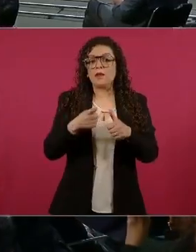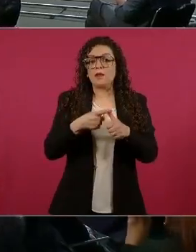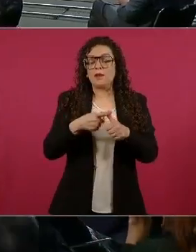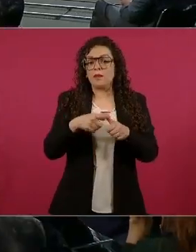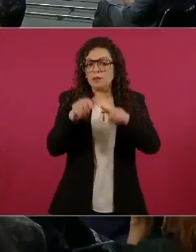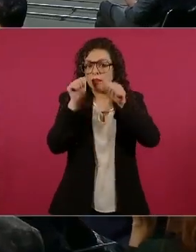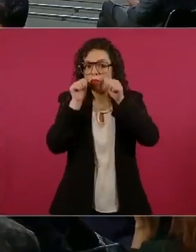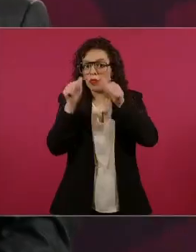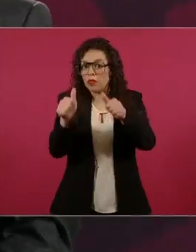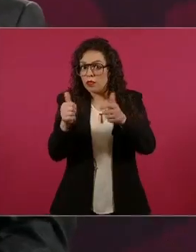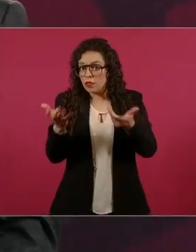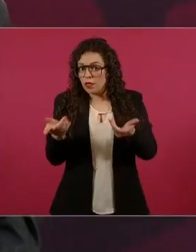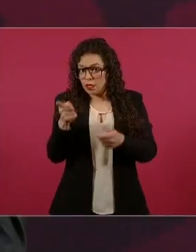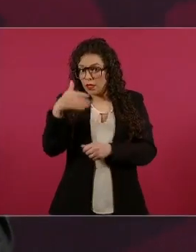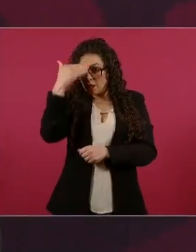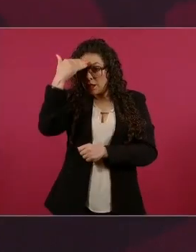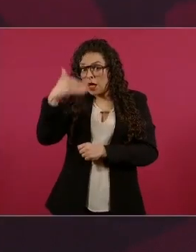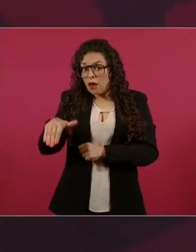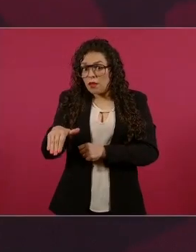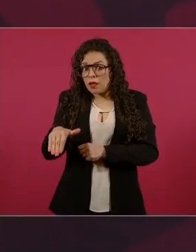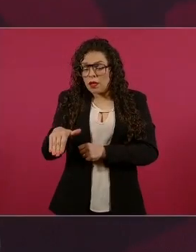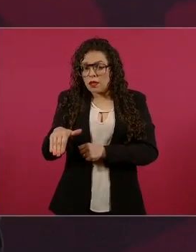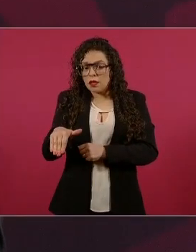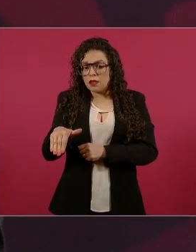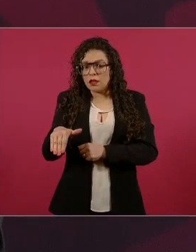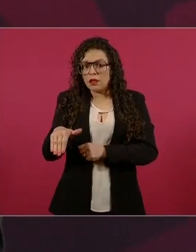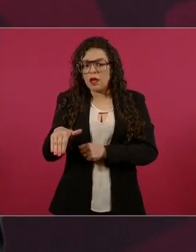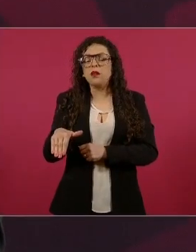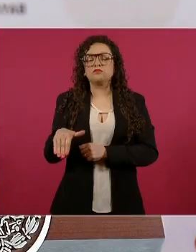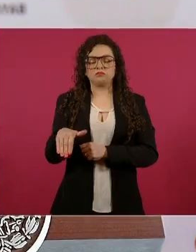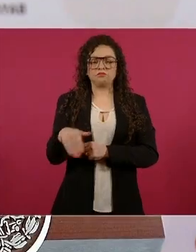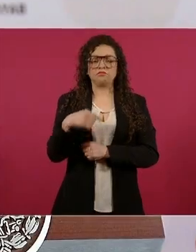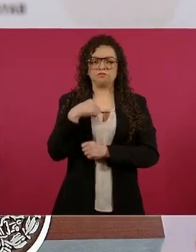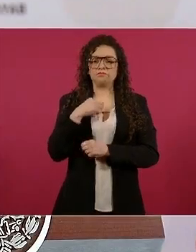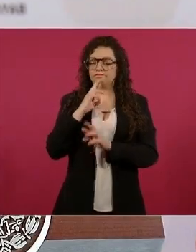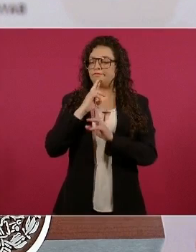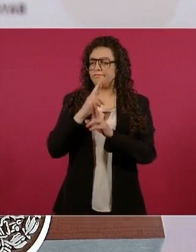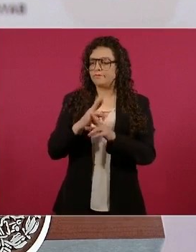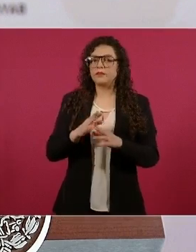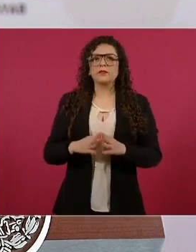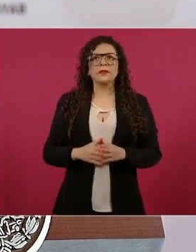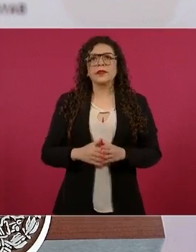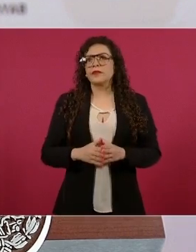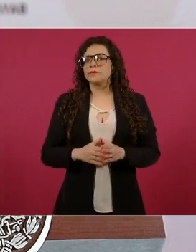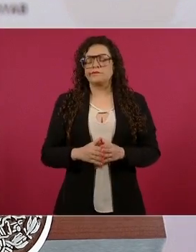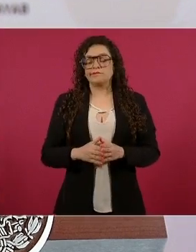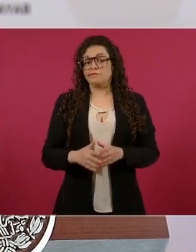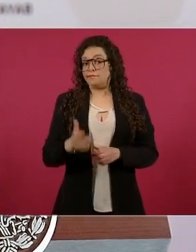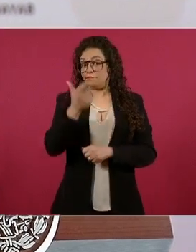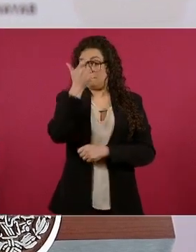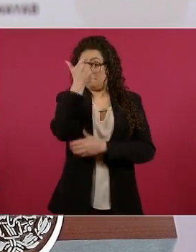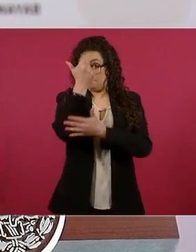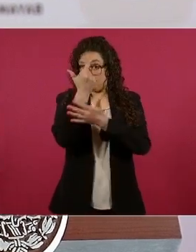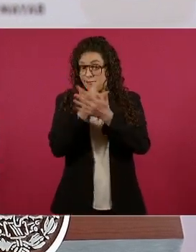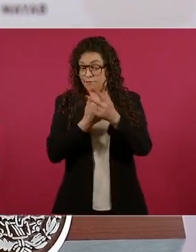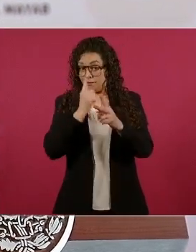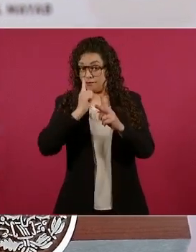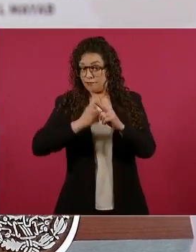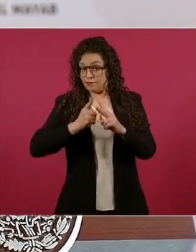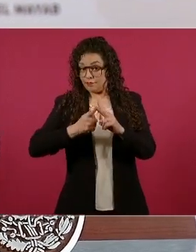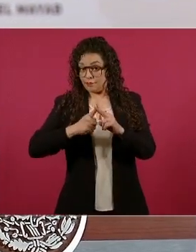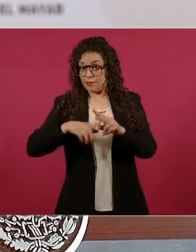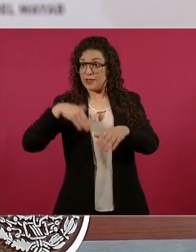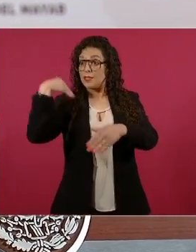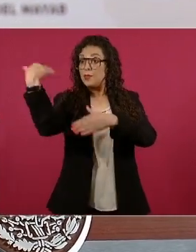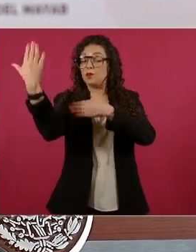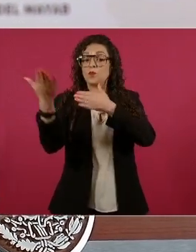Bueno, la verdad es lo cierto es que ya el presupuesto del año próximo, y ya